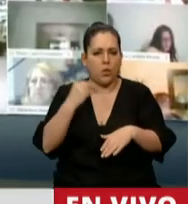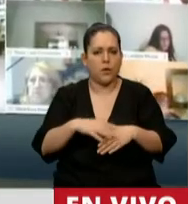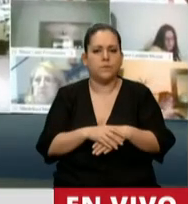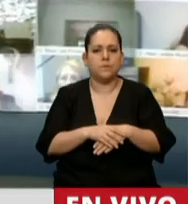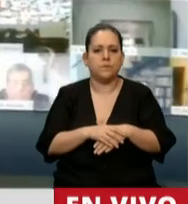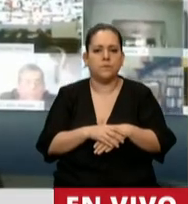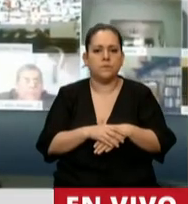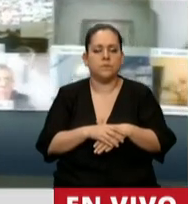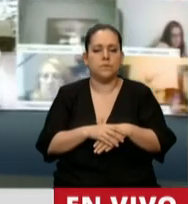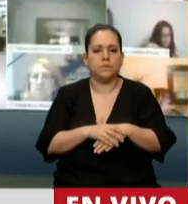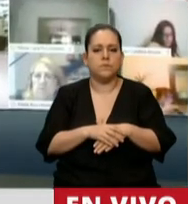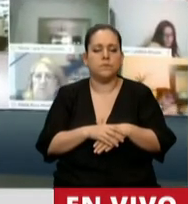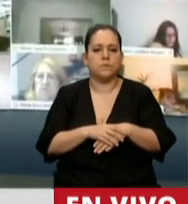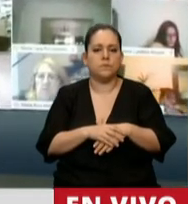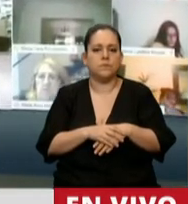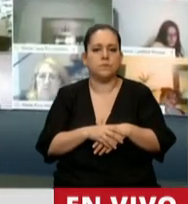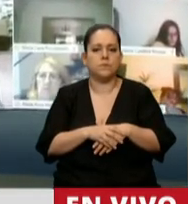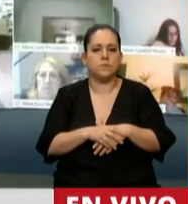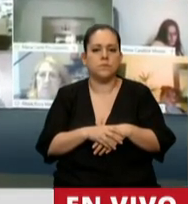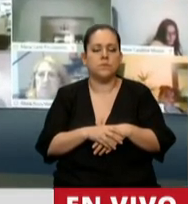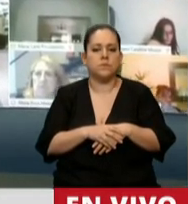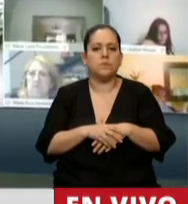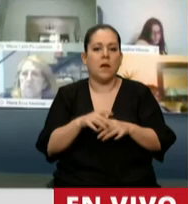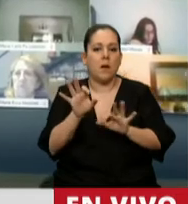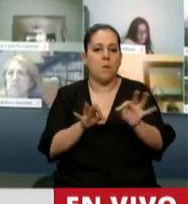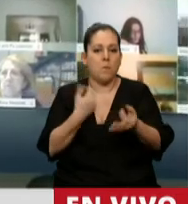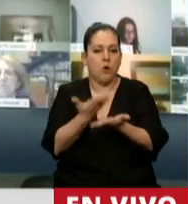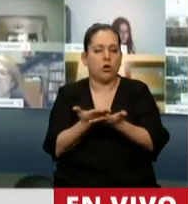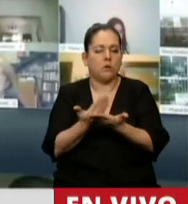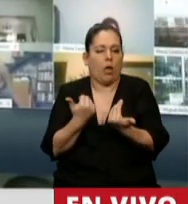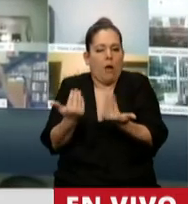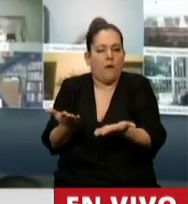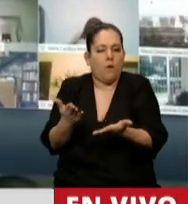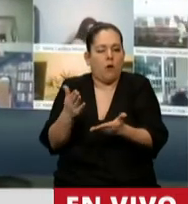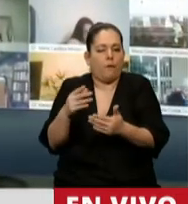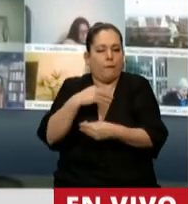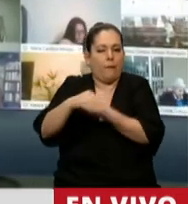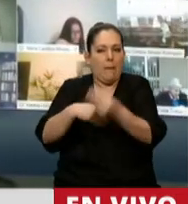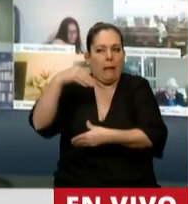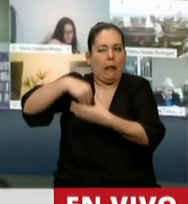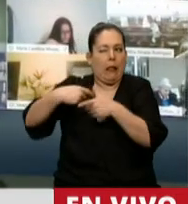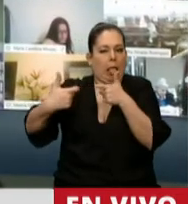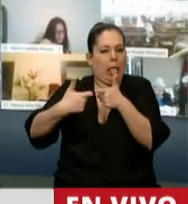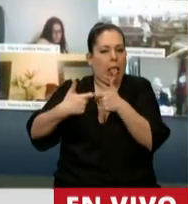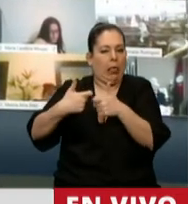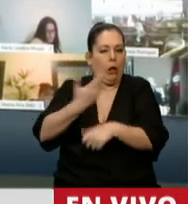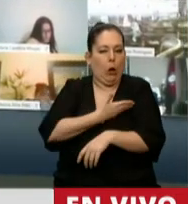de funcionarios del gobierno. Este proyecto que estamos tratando no dice nada al respecto.